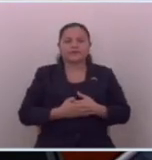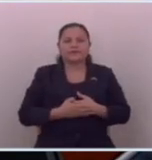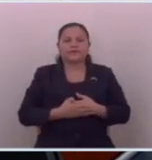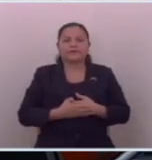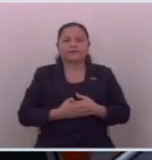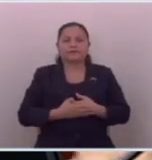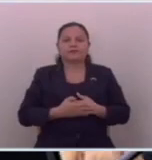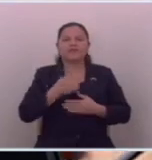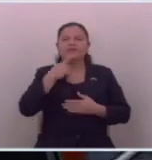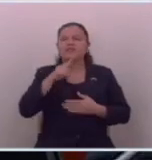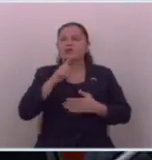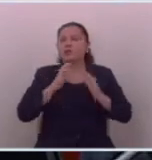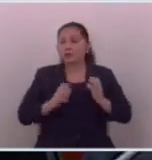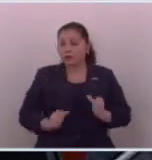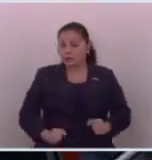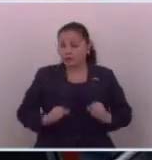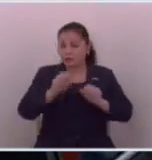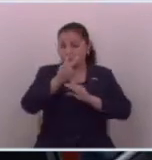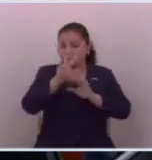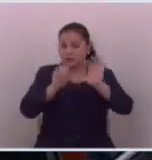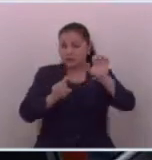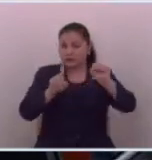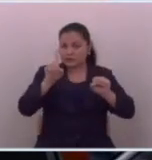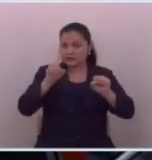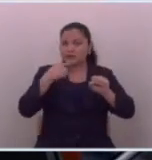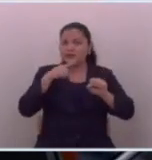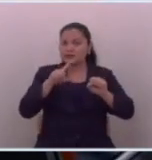quien gobernaba en el 2016 perdón